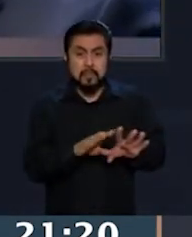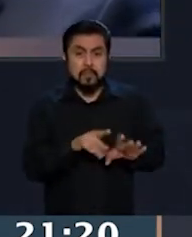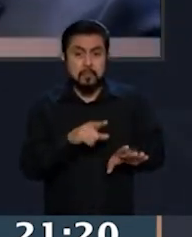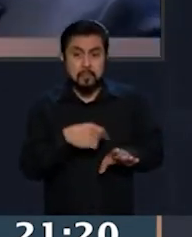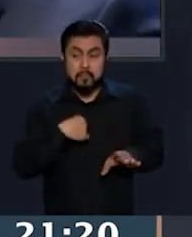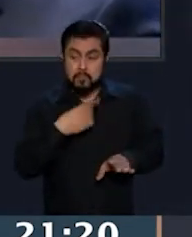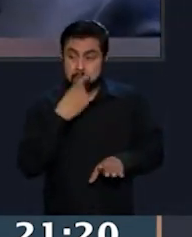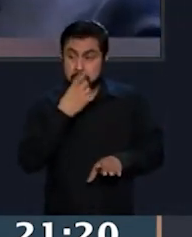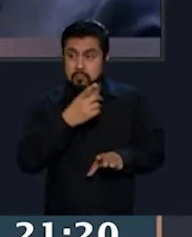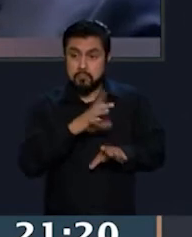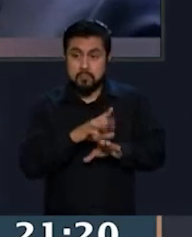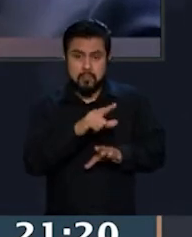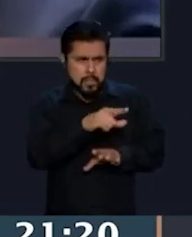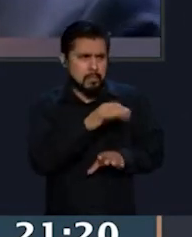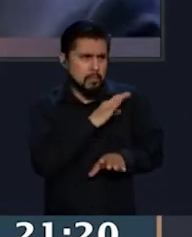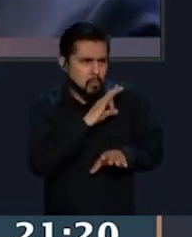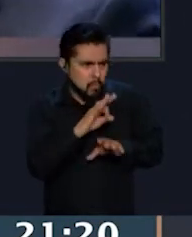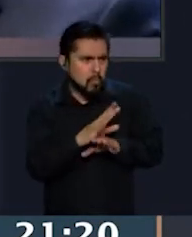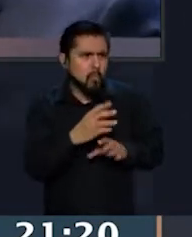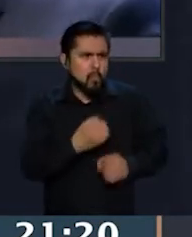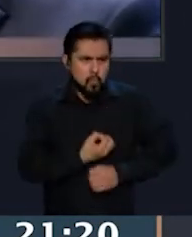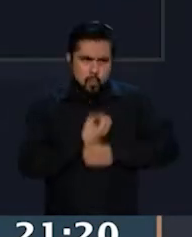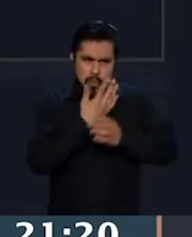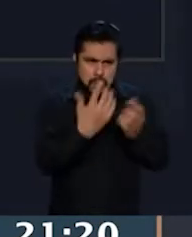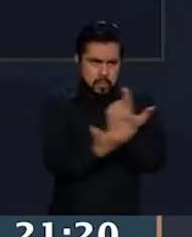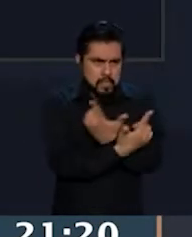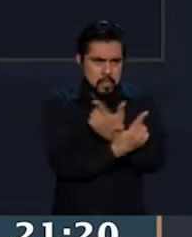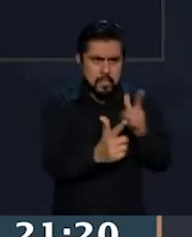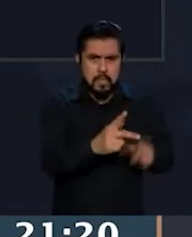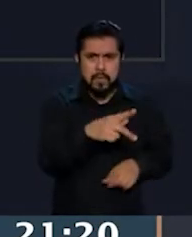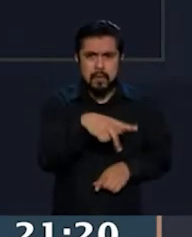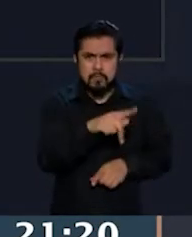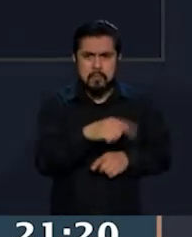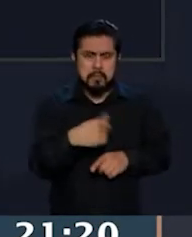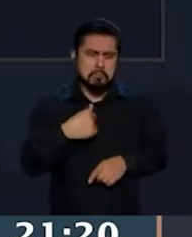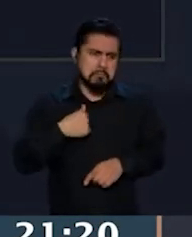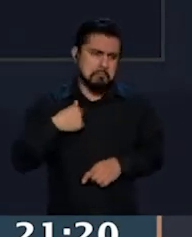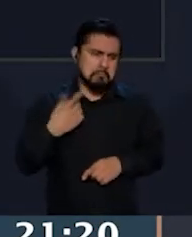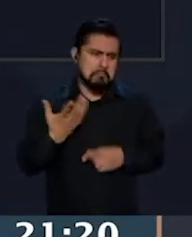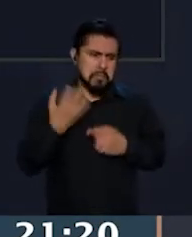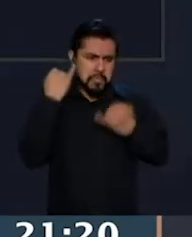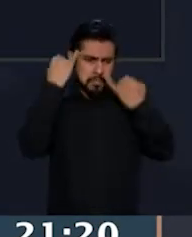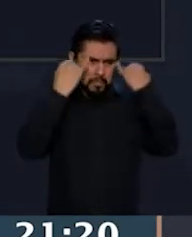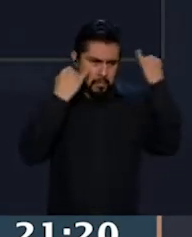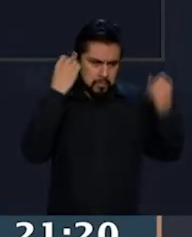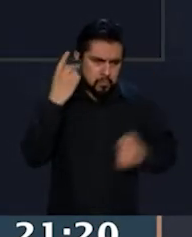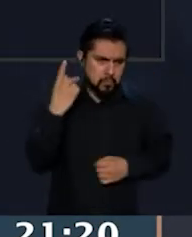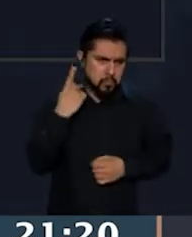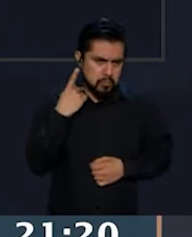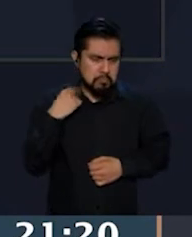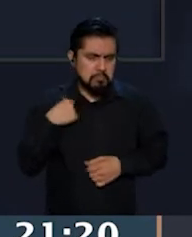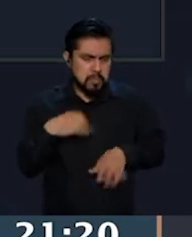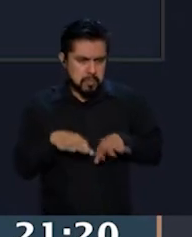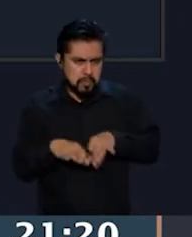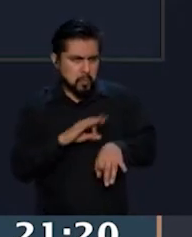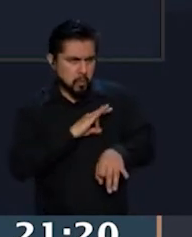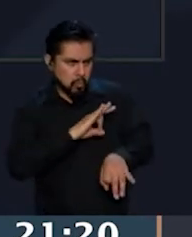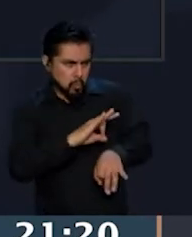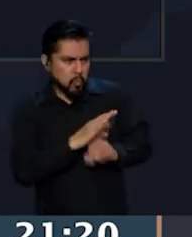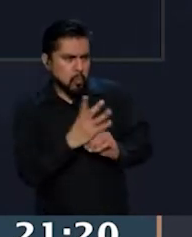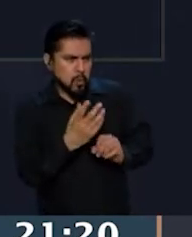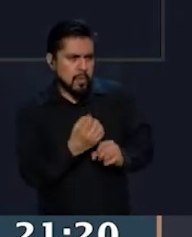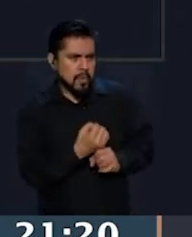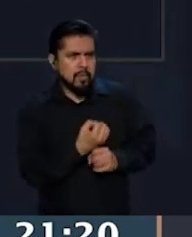Él podrá seguir debatiendo y si quiere cuestionar mis posesiones políticas, ni que hacer legislativo adelante, pero que no se